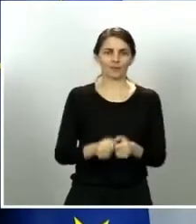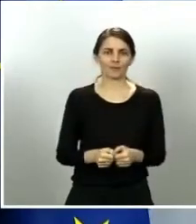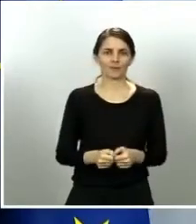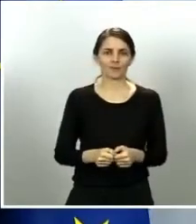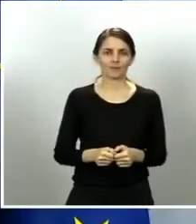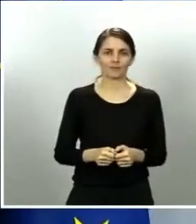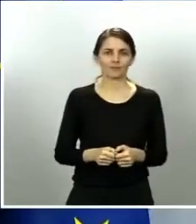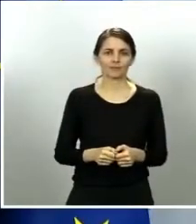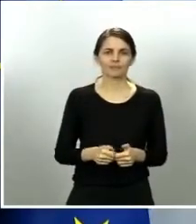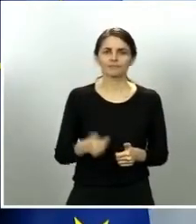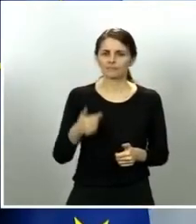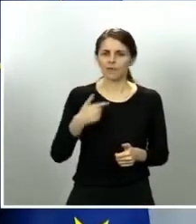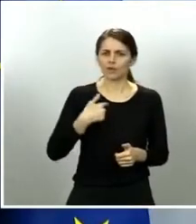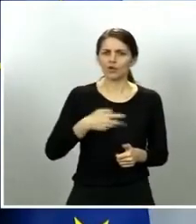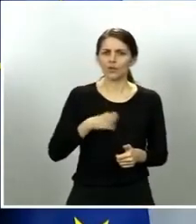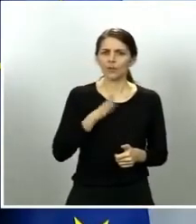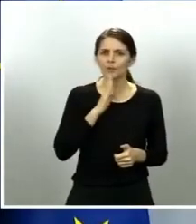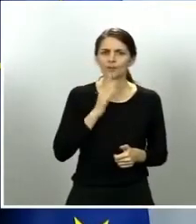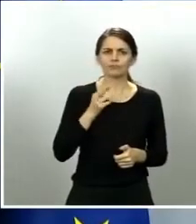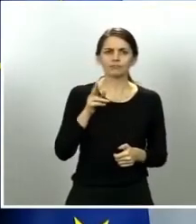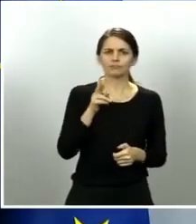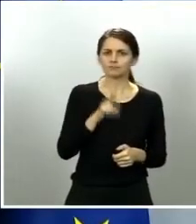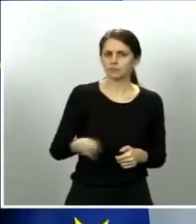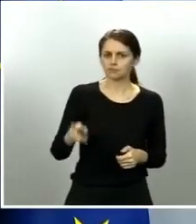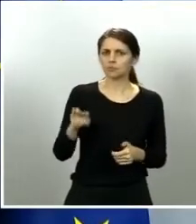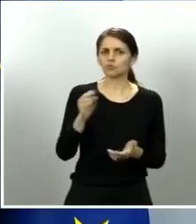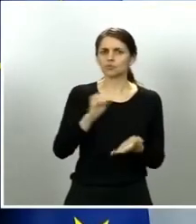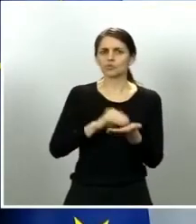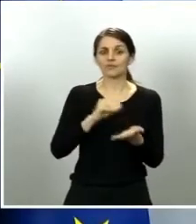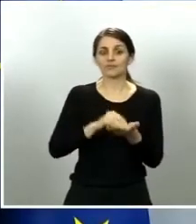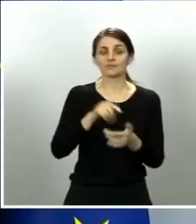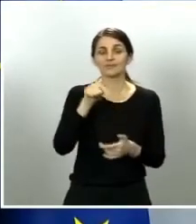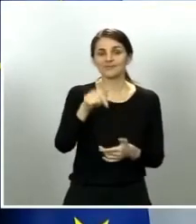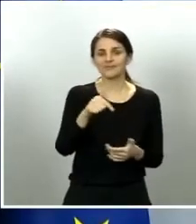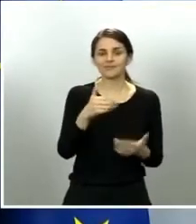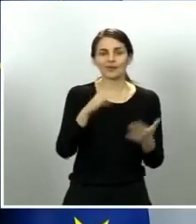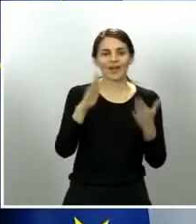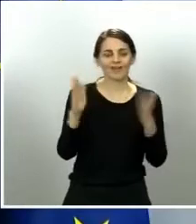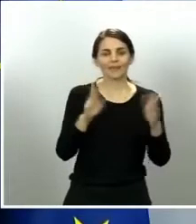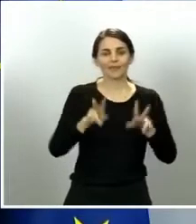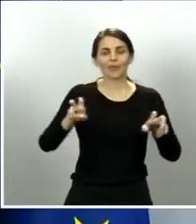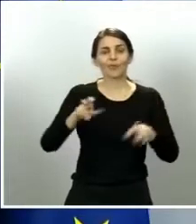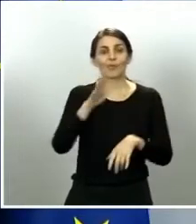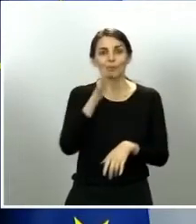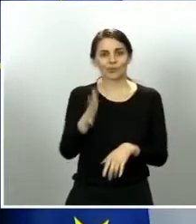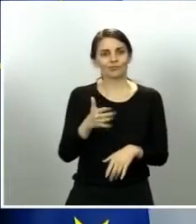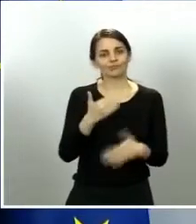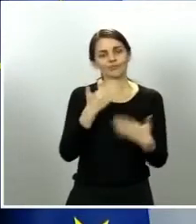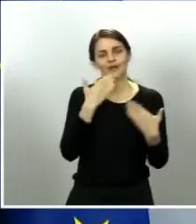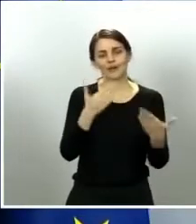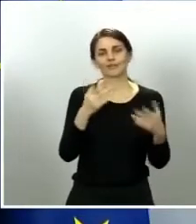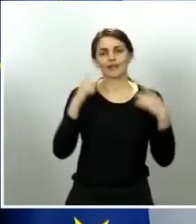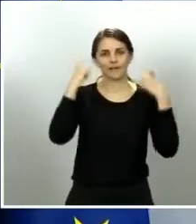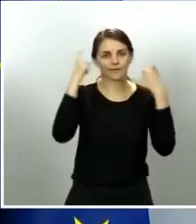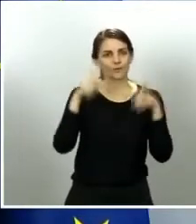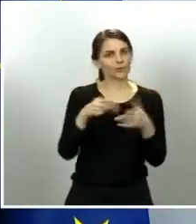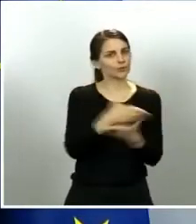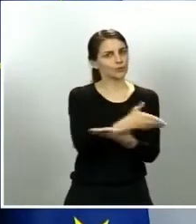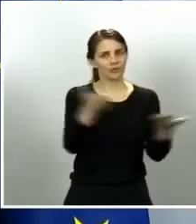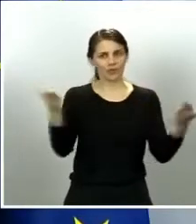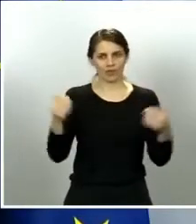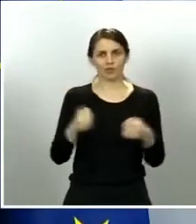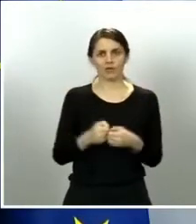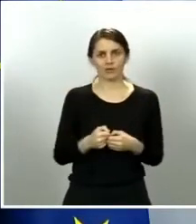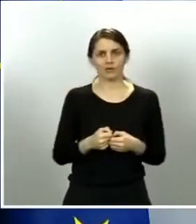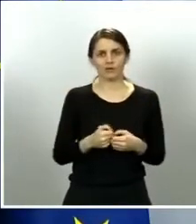en distintas ocasiones, indicar que ha sido debido a vuestro esfuerzo, al esfuerzo del conjunto de la sociedad que hemos modificado todos nuestros